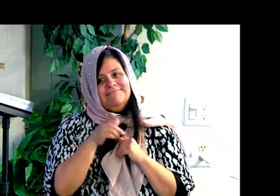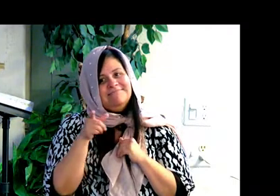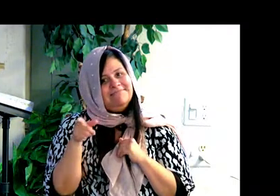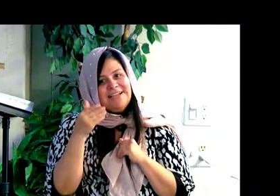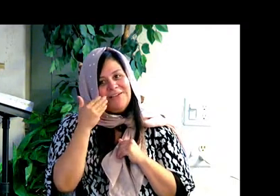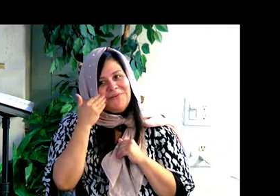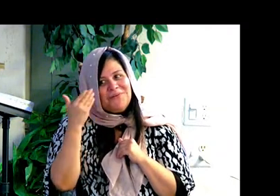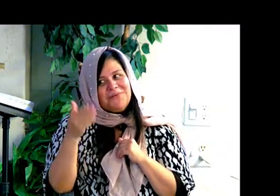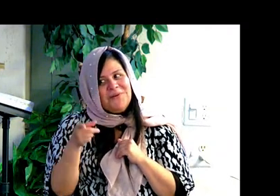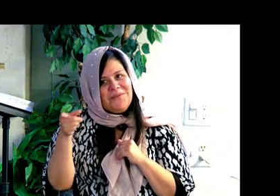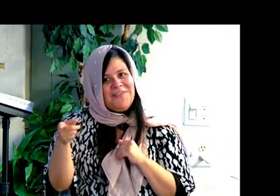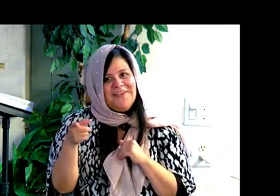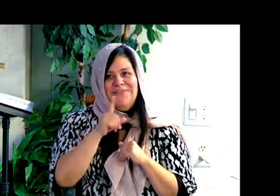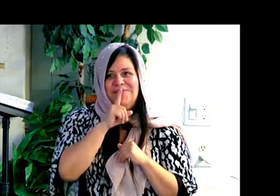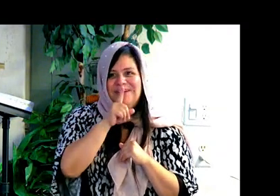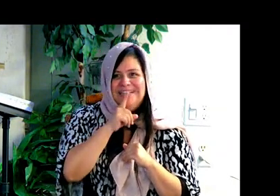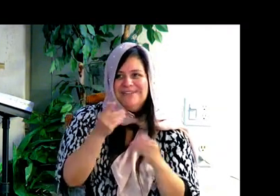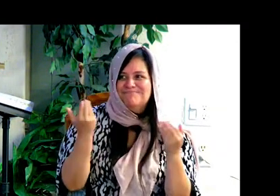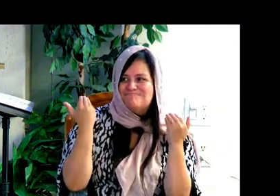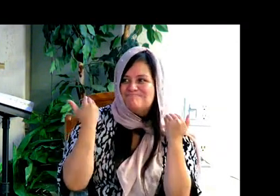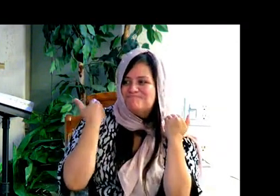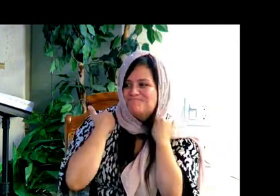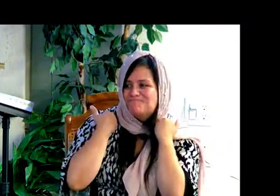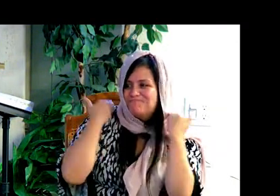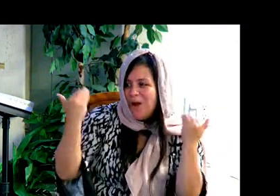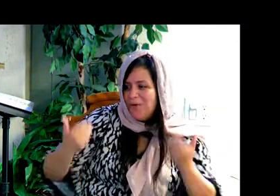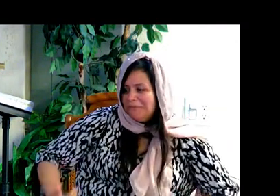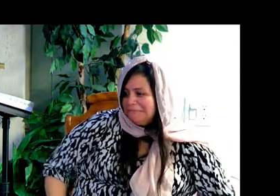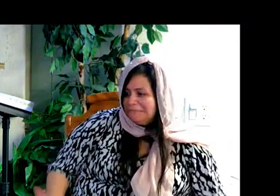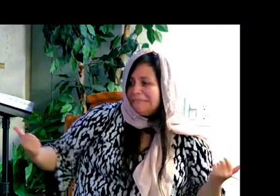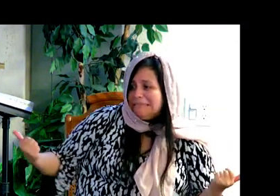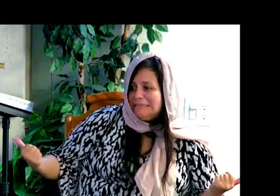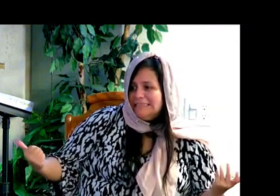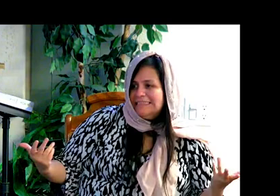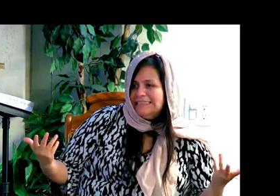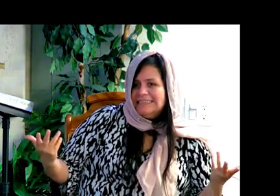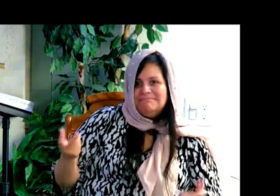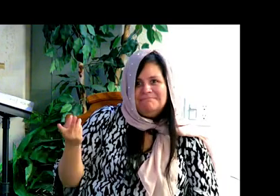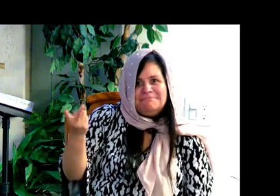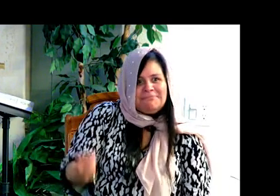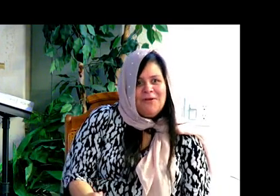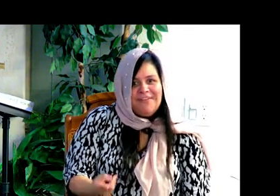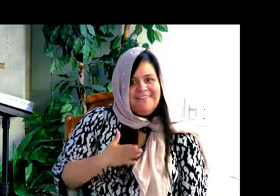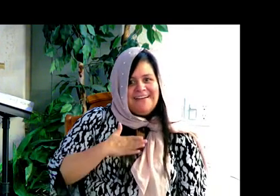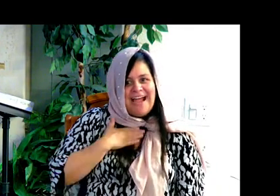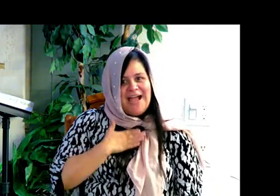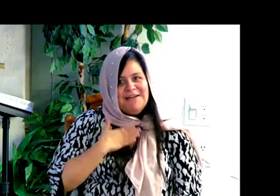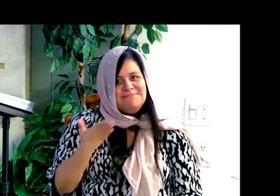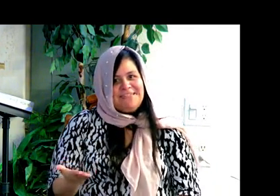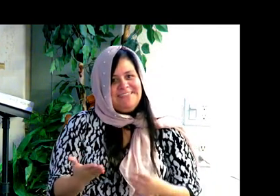Ellos no saben qué tan pobre y qué tan mal lo tienen. Pero están felices.